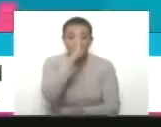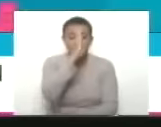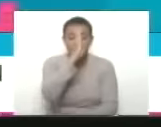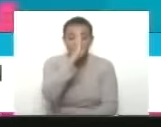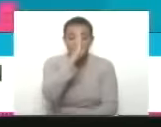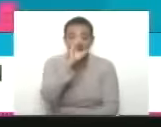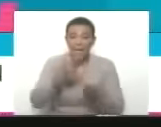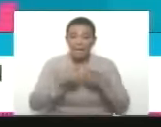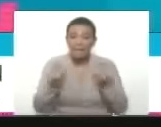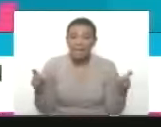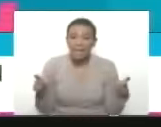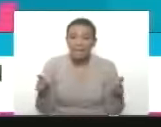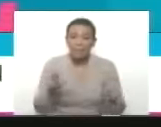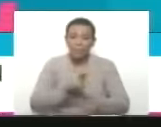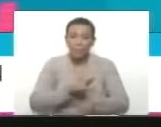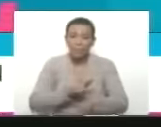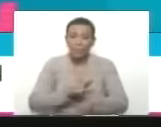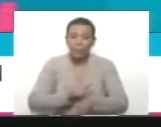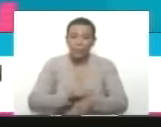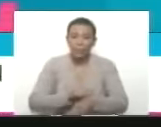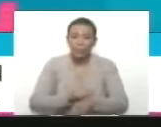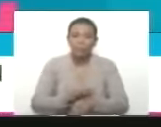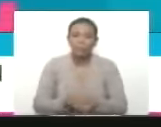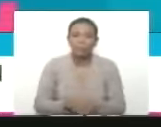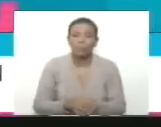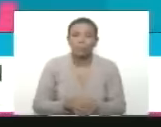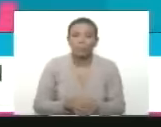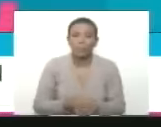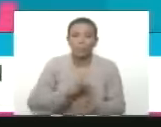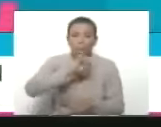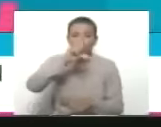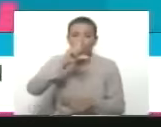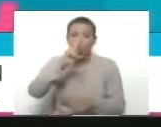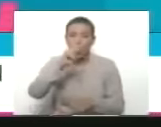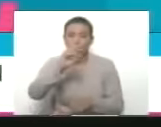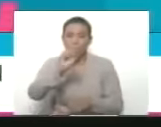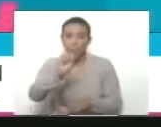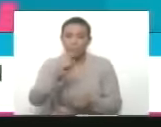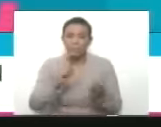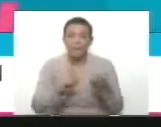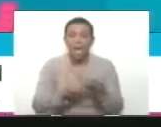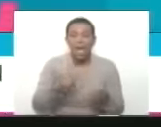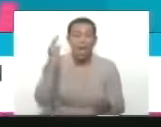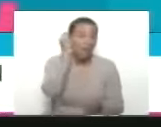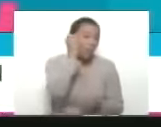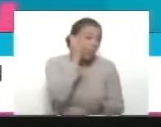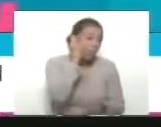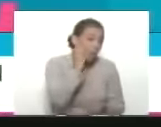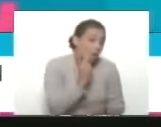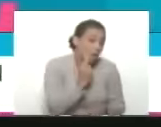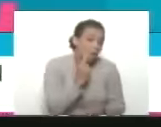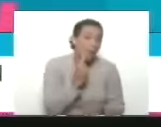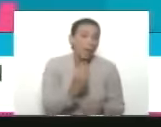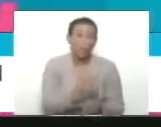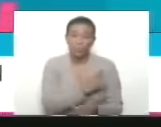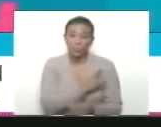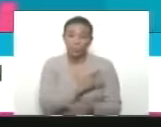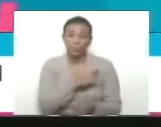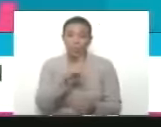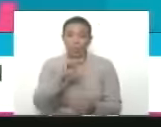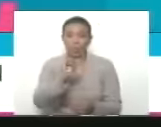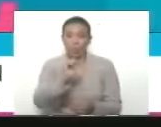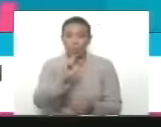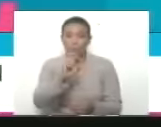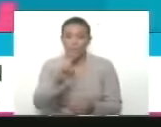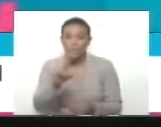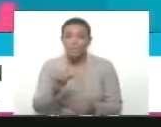hospital general el hospital general doctor Luis Razzetti en Bolívar el complejo hospitalario universitario Ruiz y